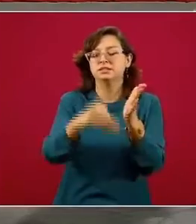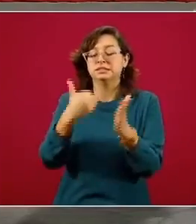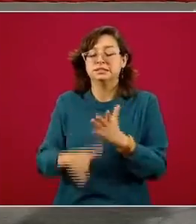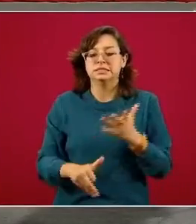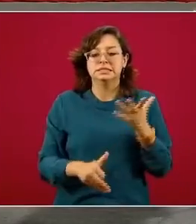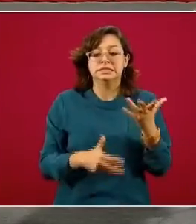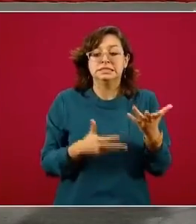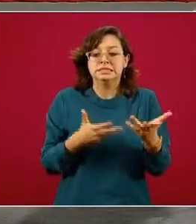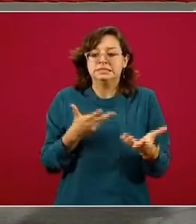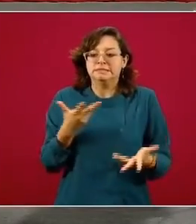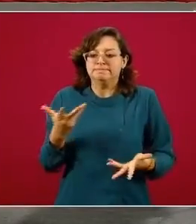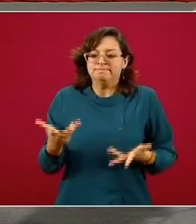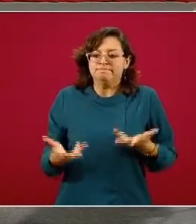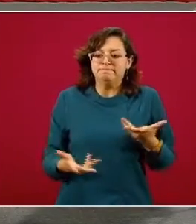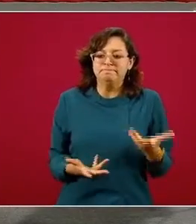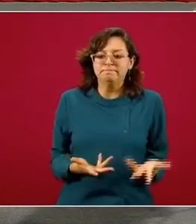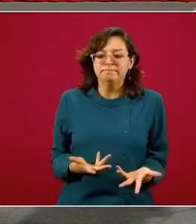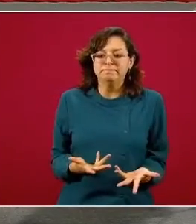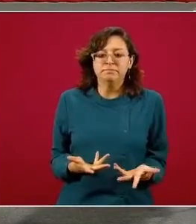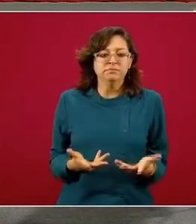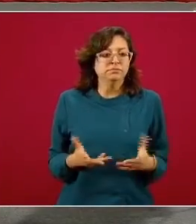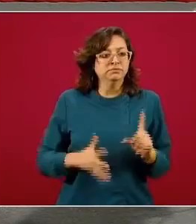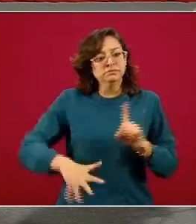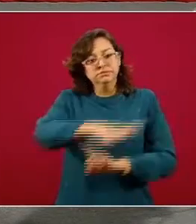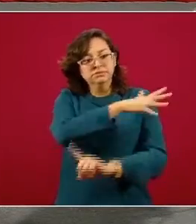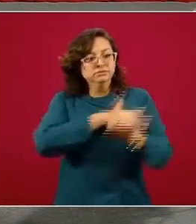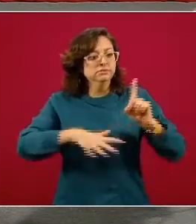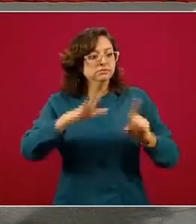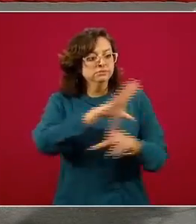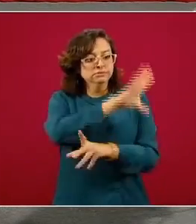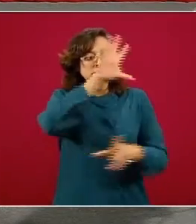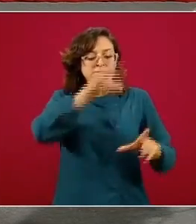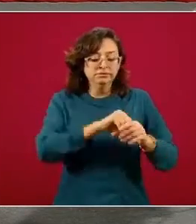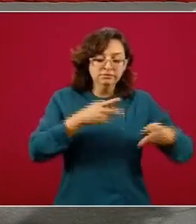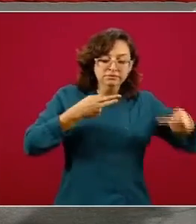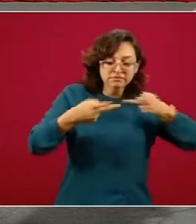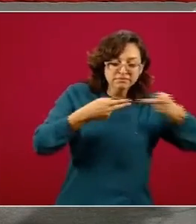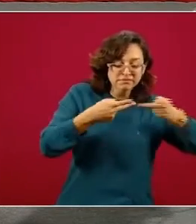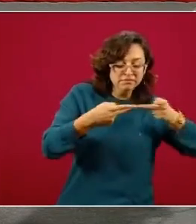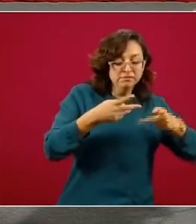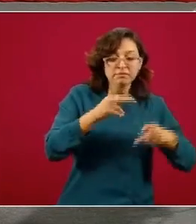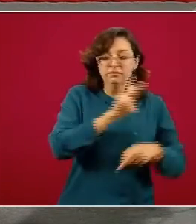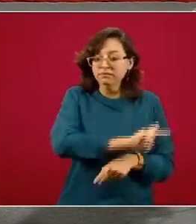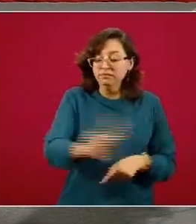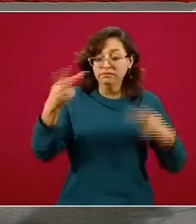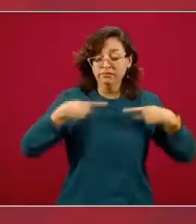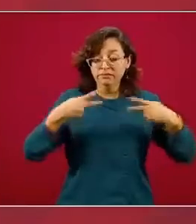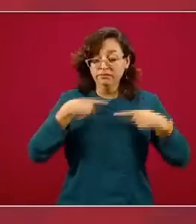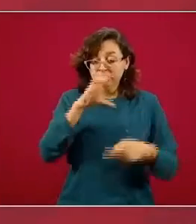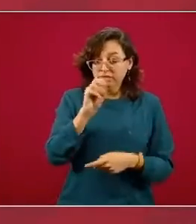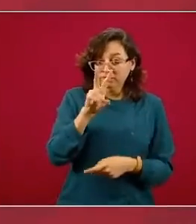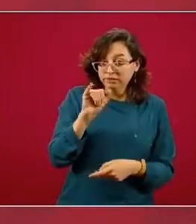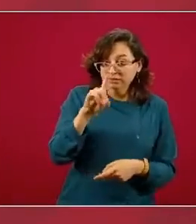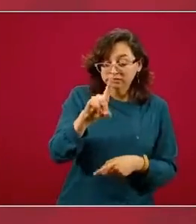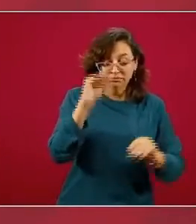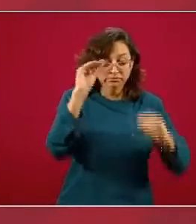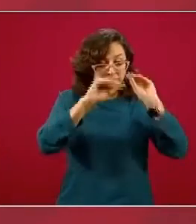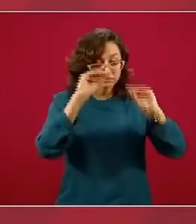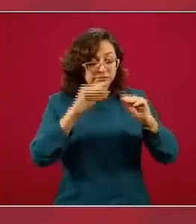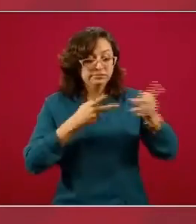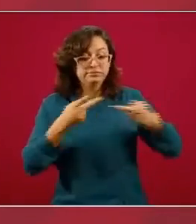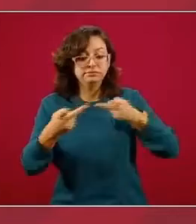lograr preparar las condiciones de recibir a todas las personas con COVID, hicimos desde